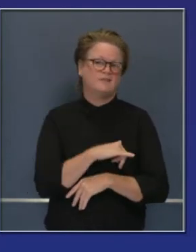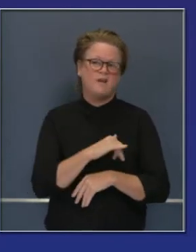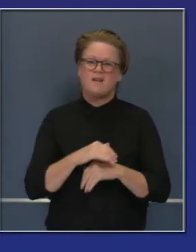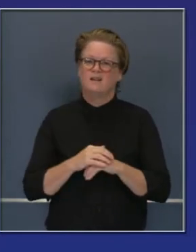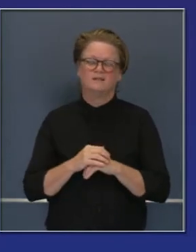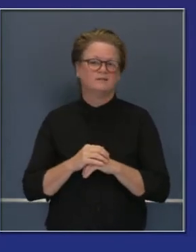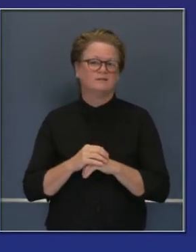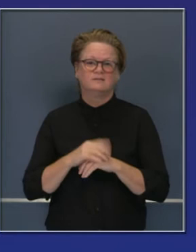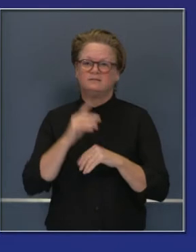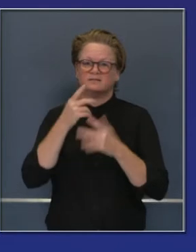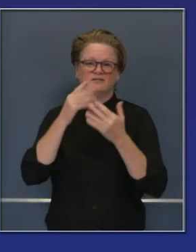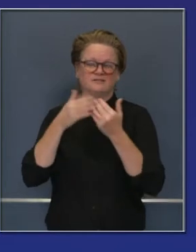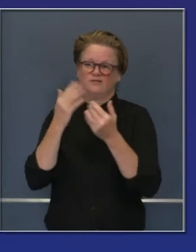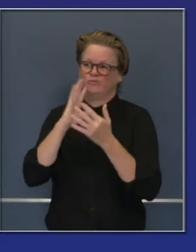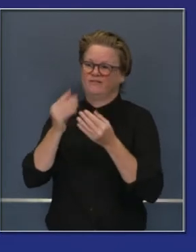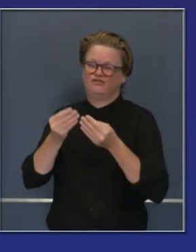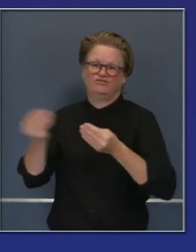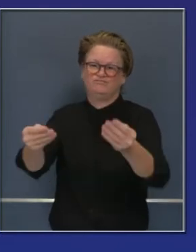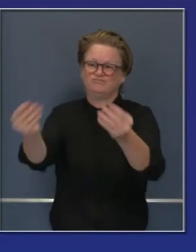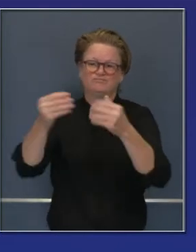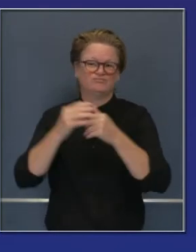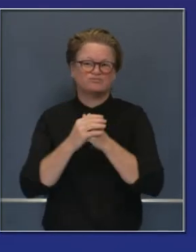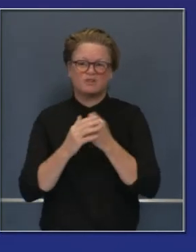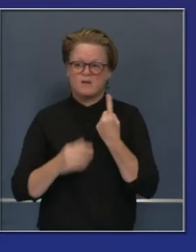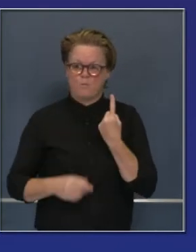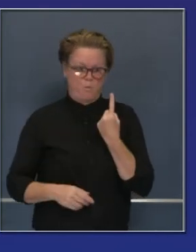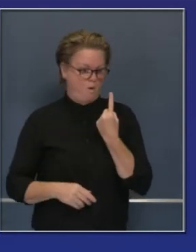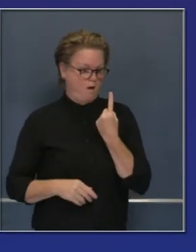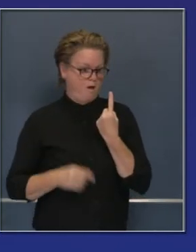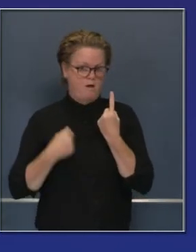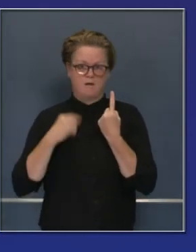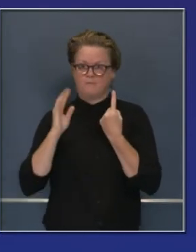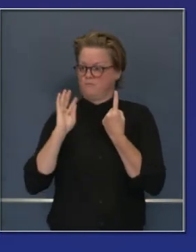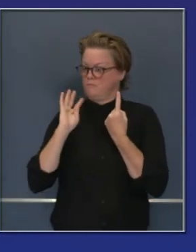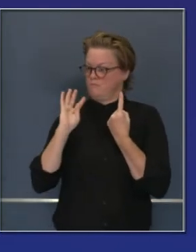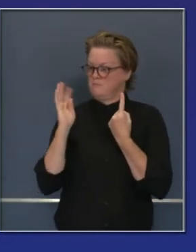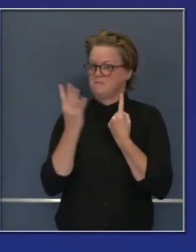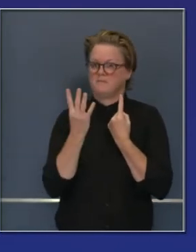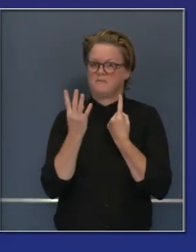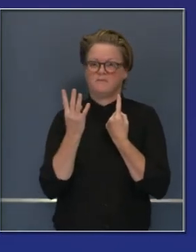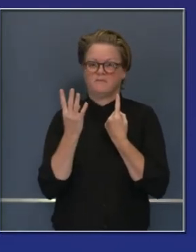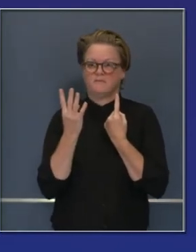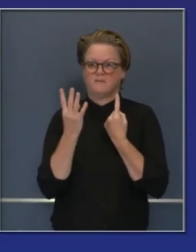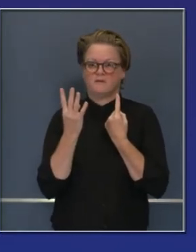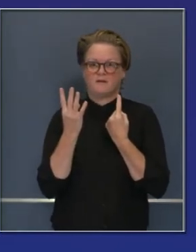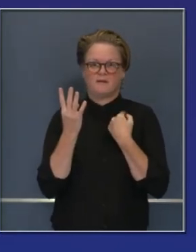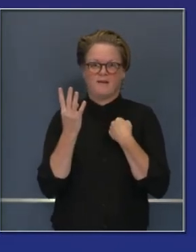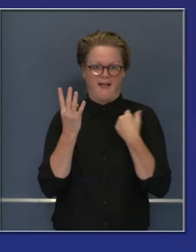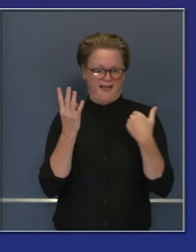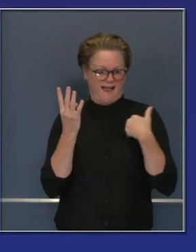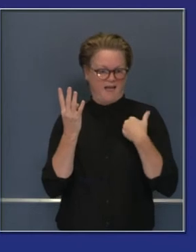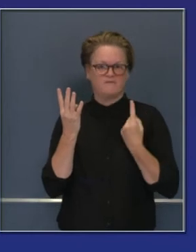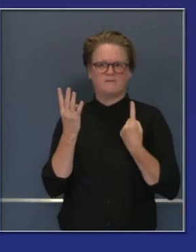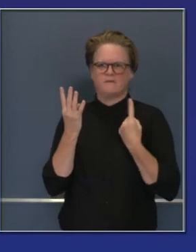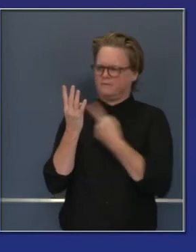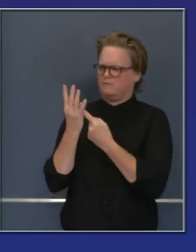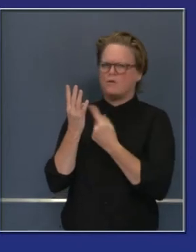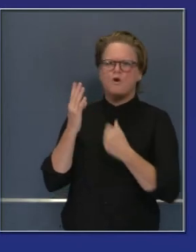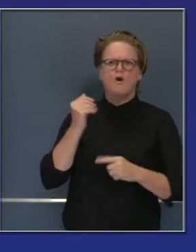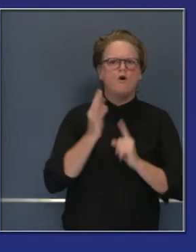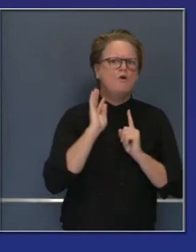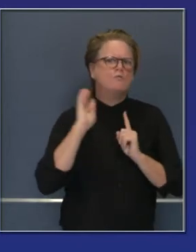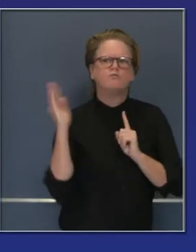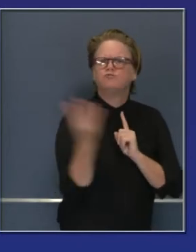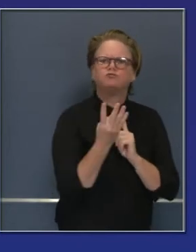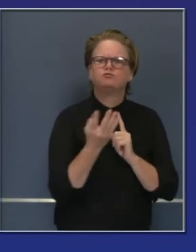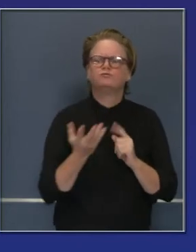y sin conocimiento. Es muy fácil que una sola persona que tenga COVID lo propague a otras